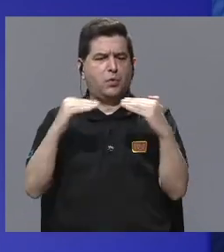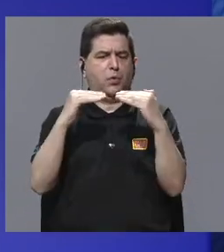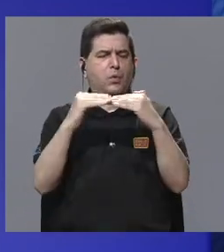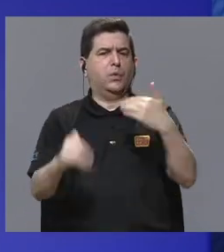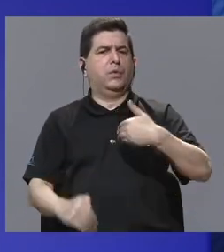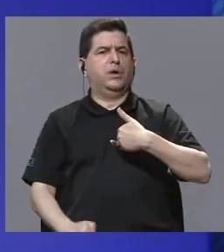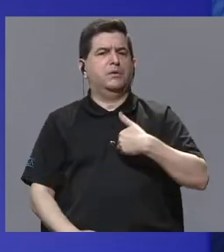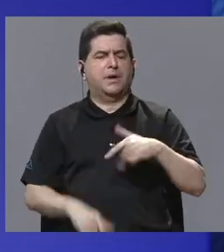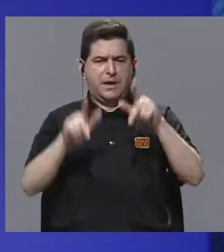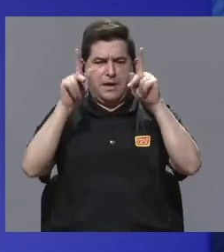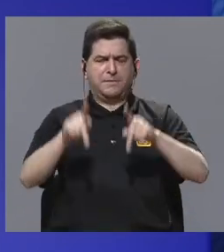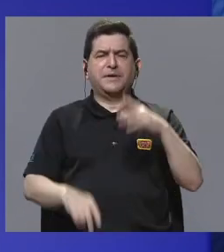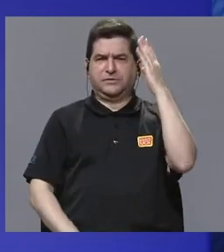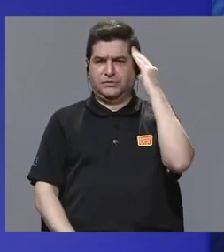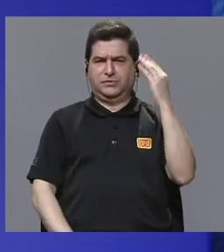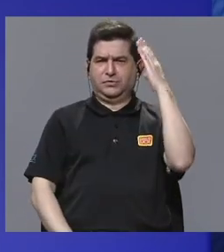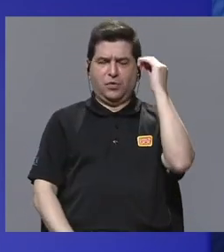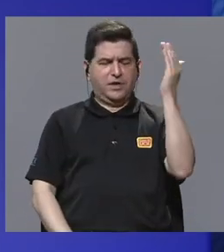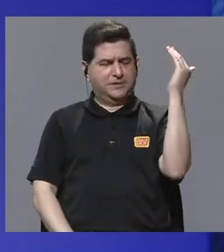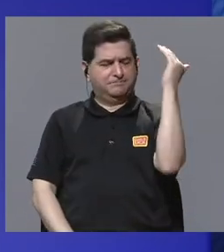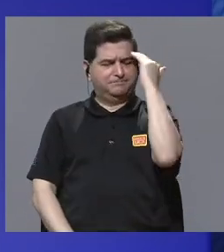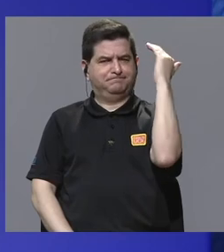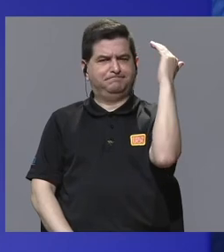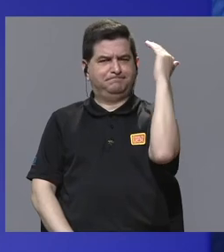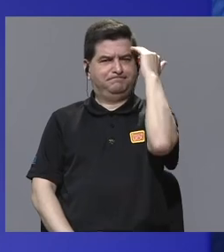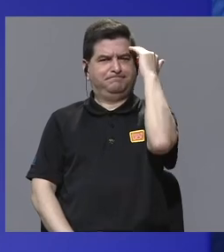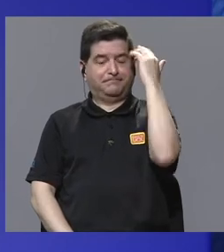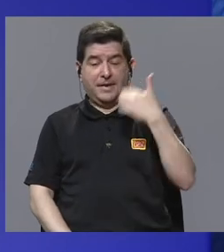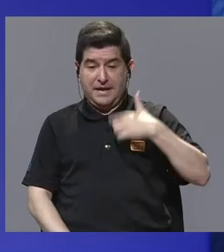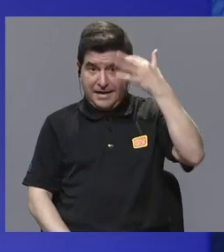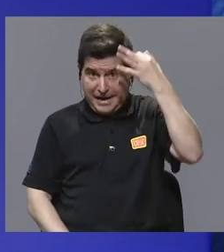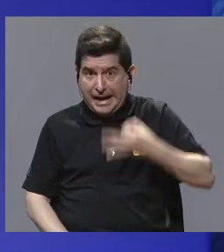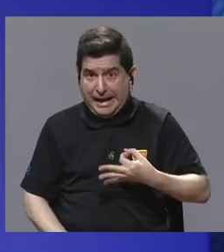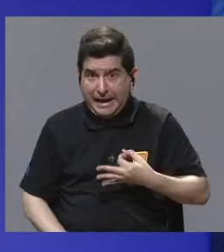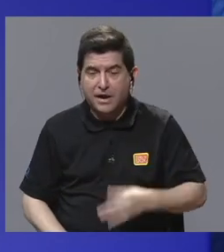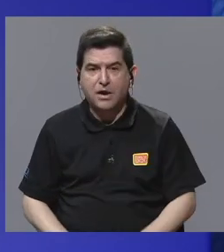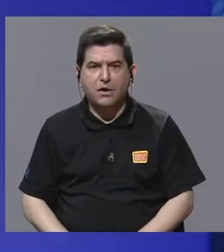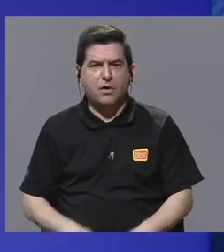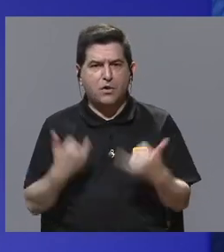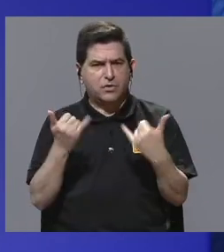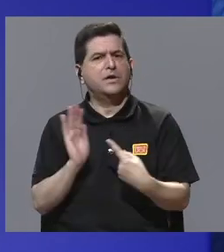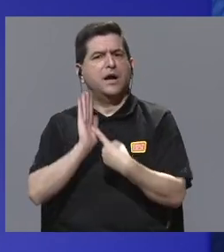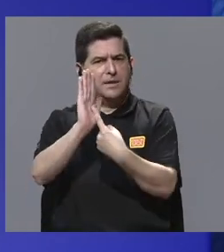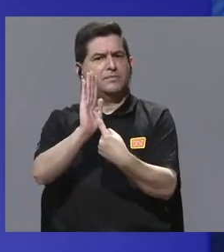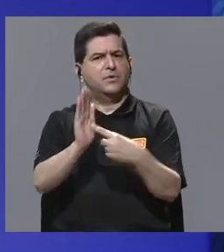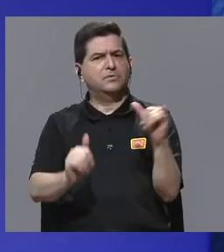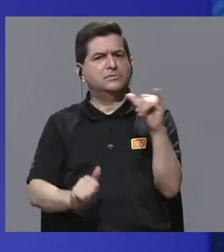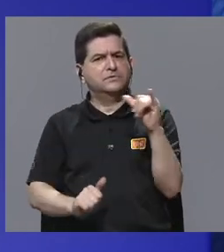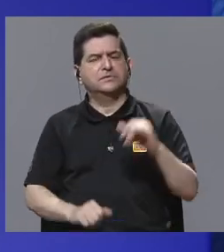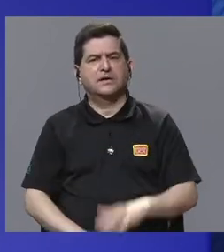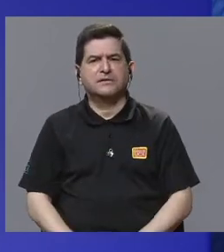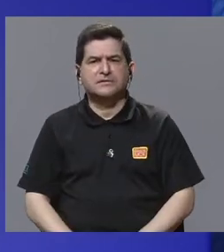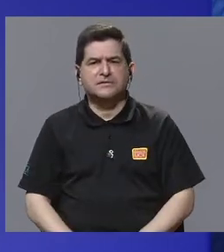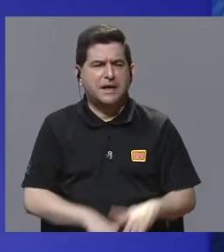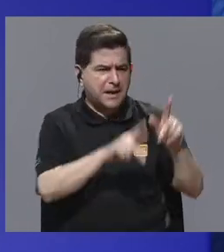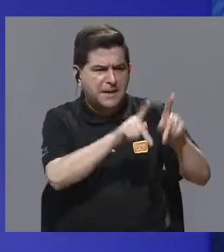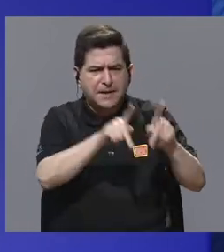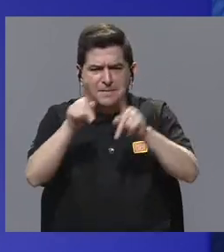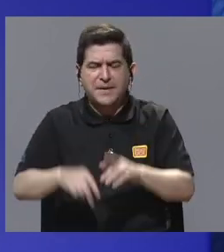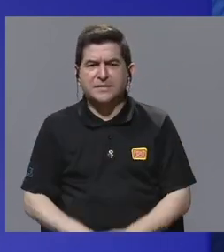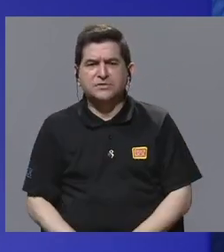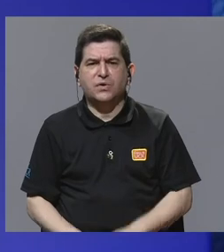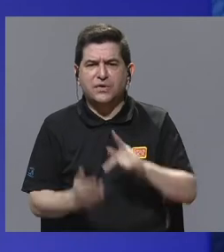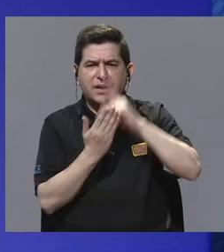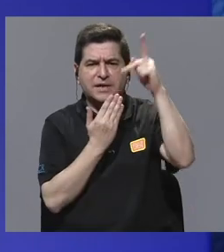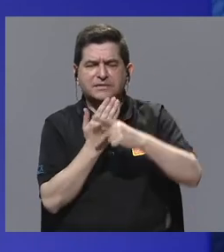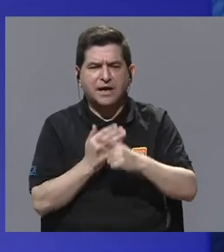fueran gente que tuviera experiencia y conocimiento, y creo que eso también ha salido a reducir en cómo la gente está recibiendo el programa.